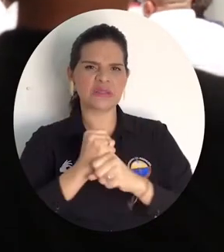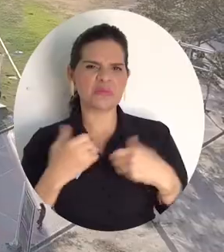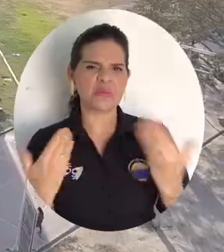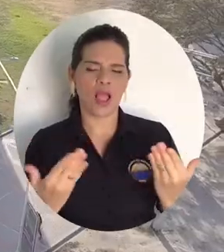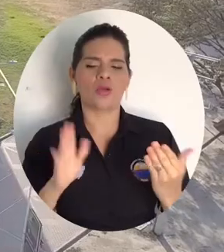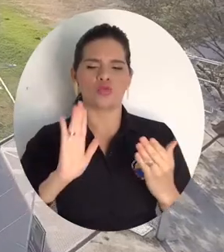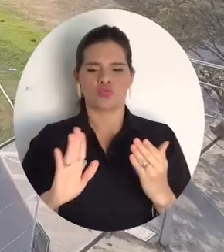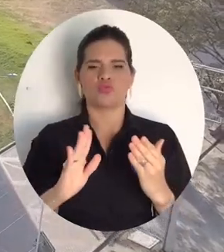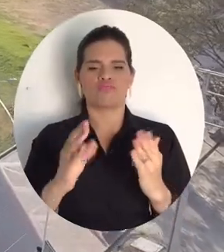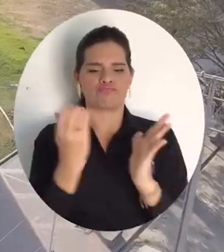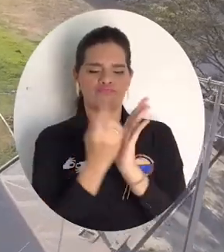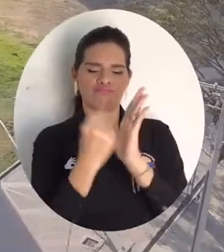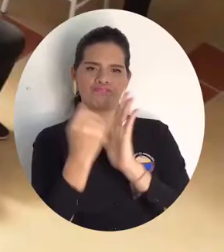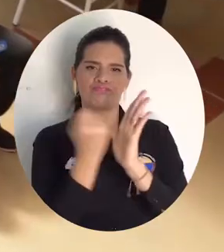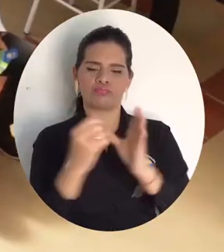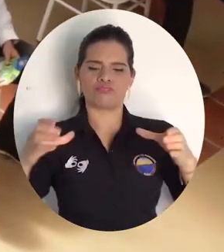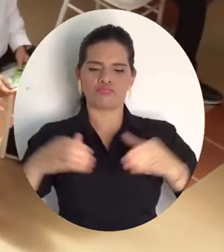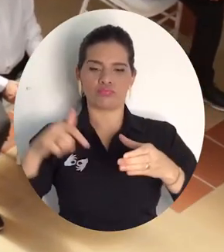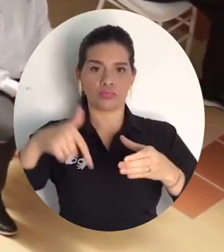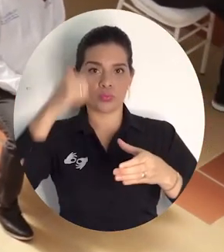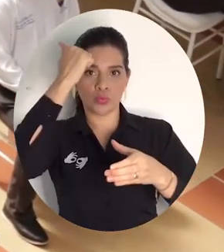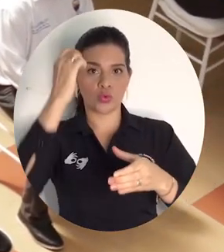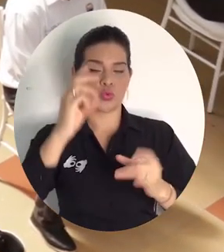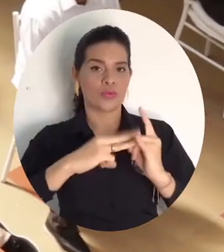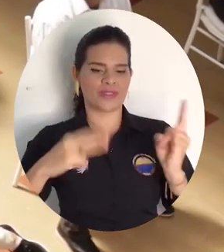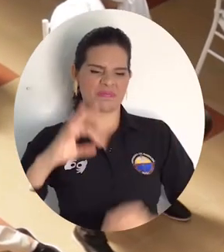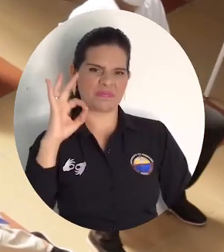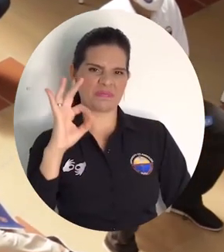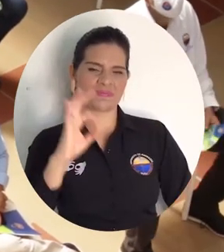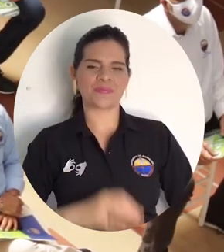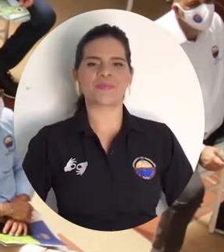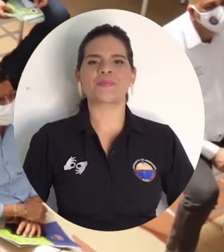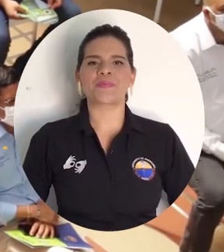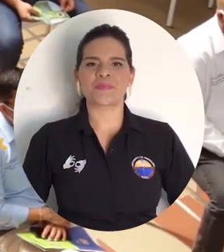que Unimagdalena cuenta con un cuerpo docente de alto nivel para la formación de calidad.